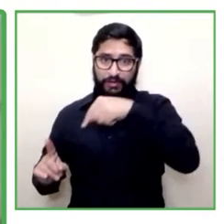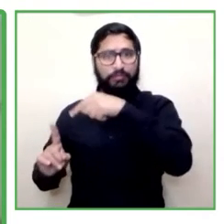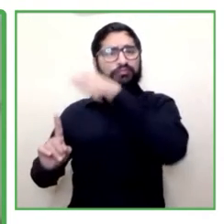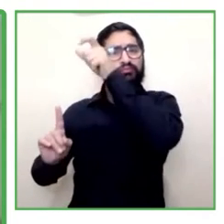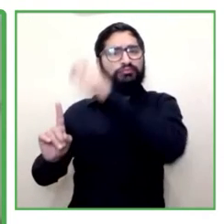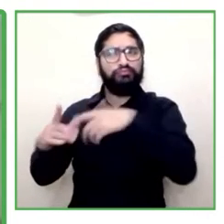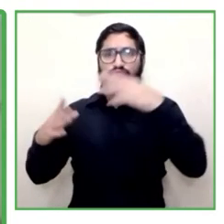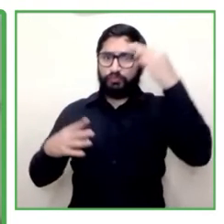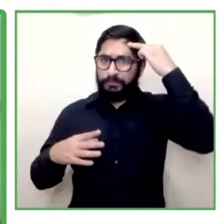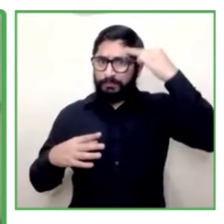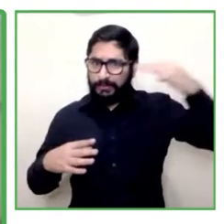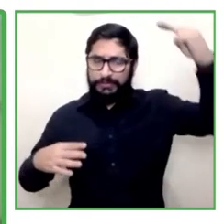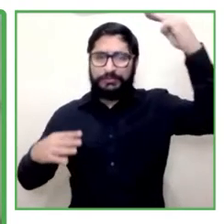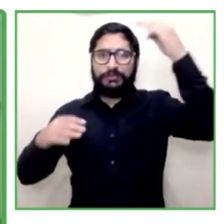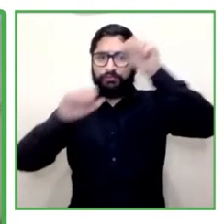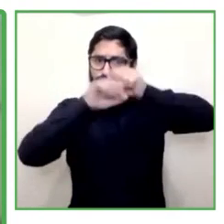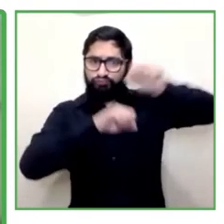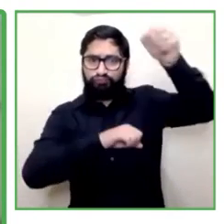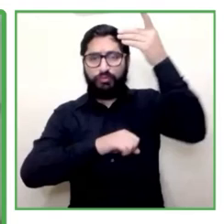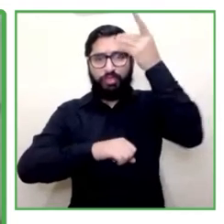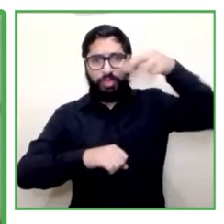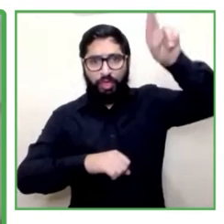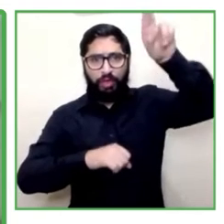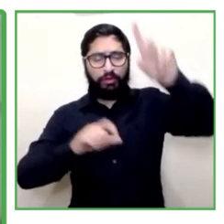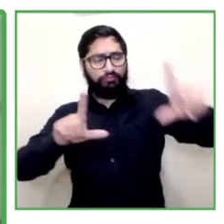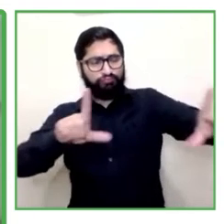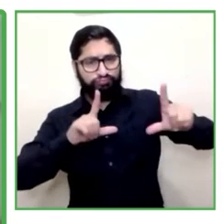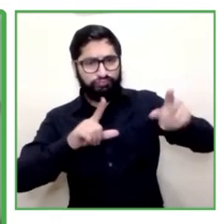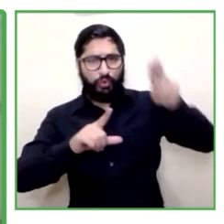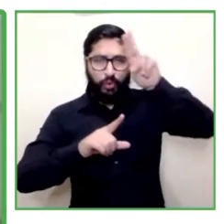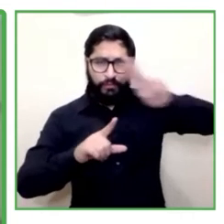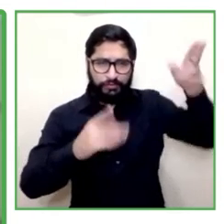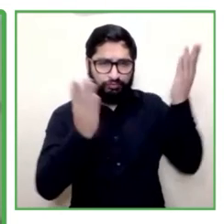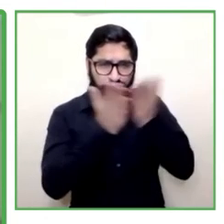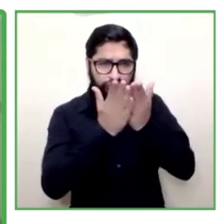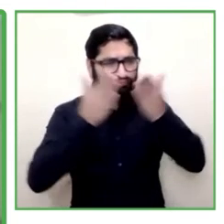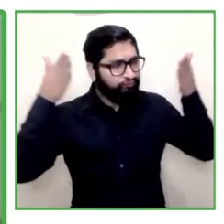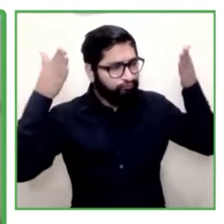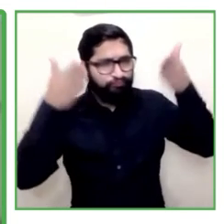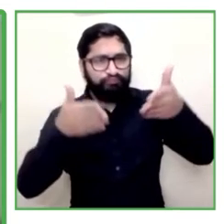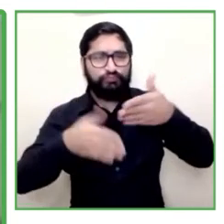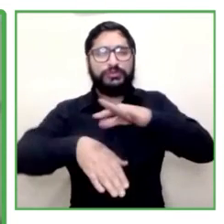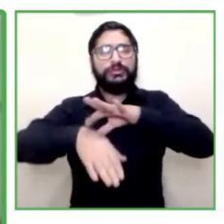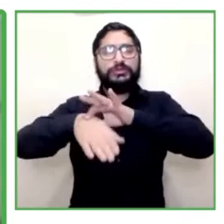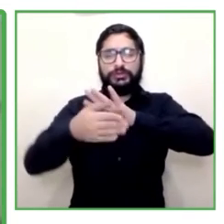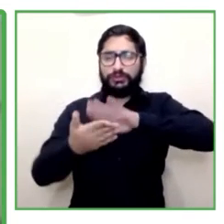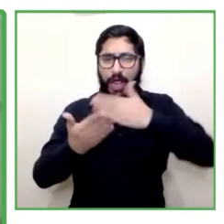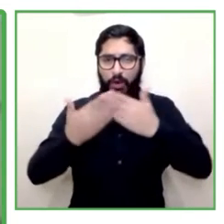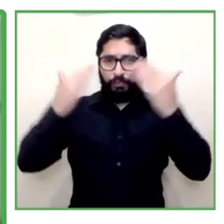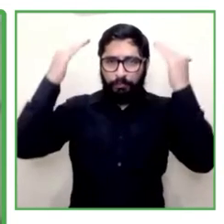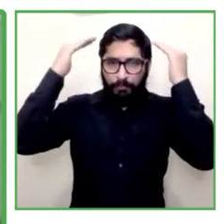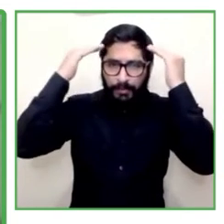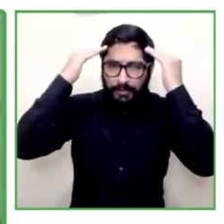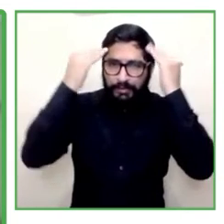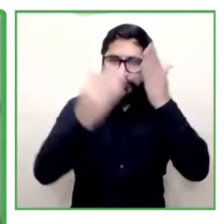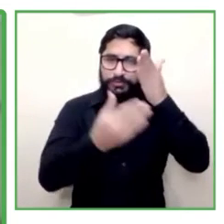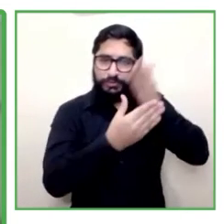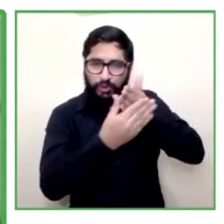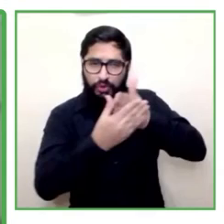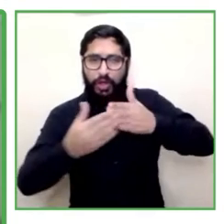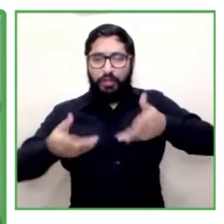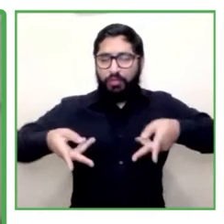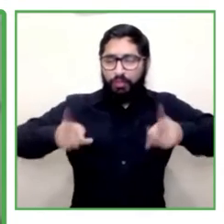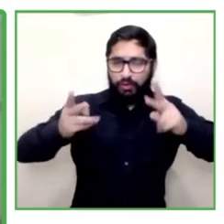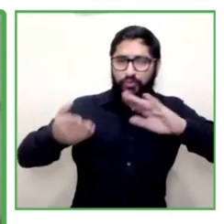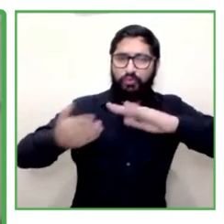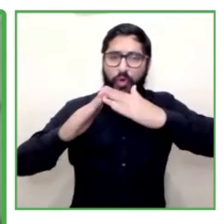diplomados en temas como salud mental, salud mental comunitaria, derechos humanos, cooperativas,